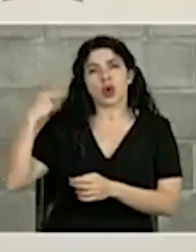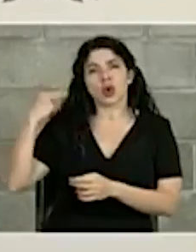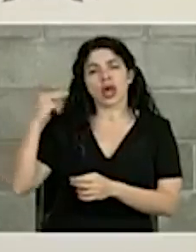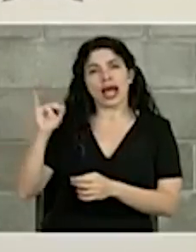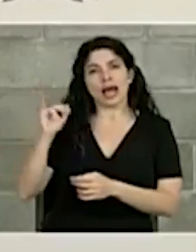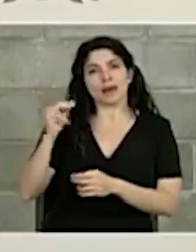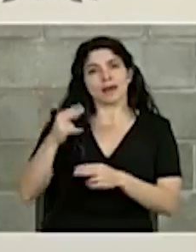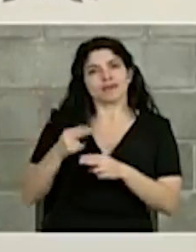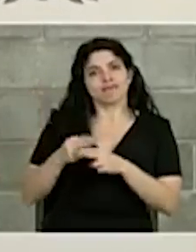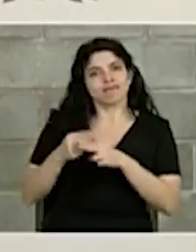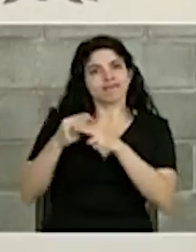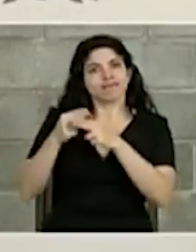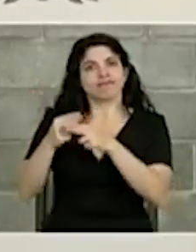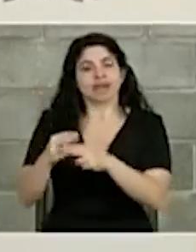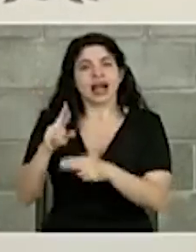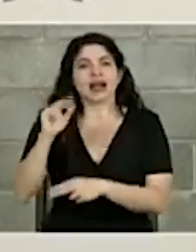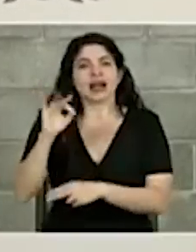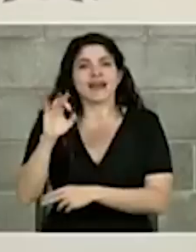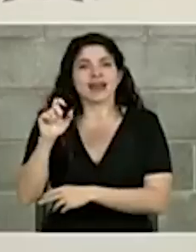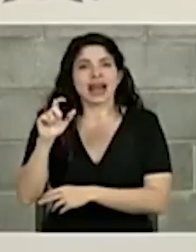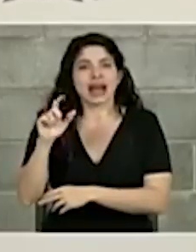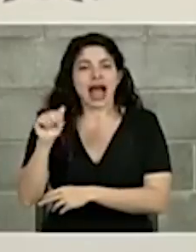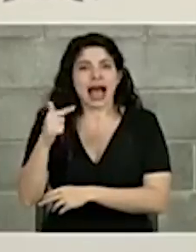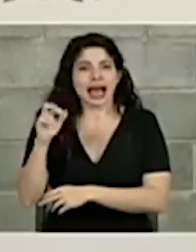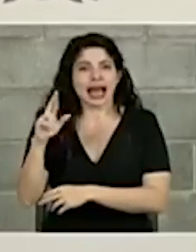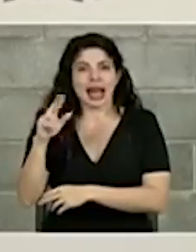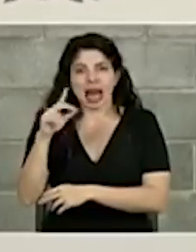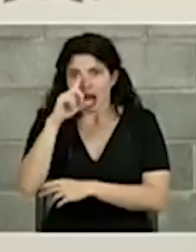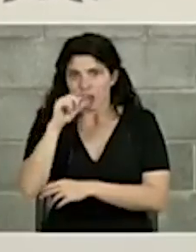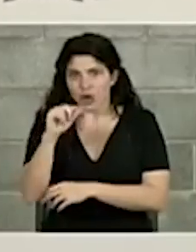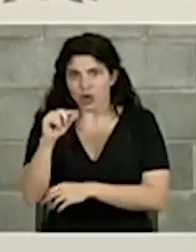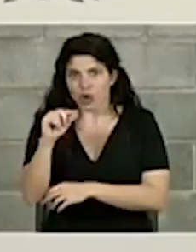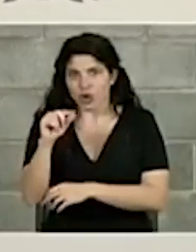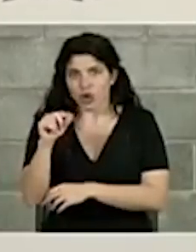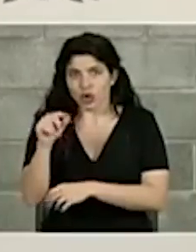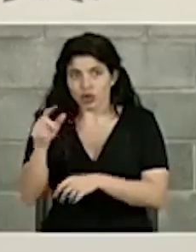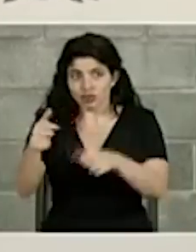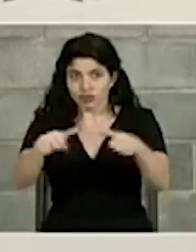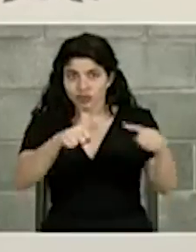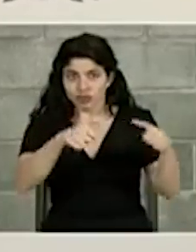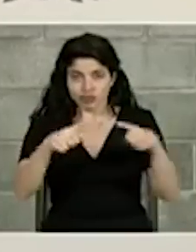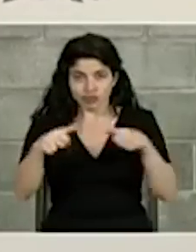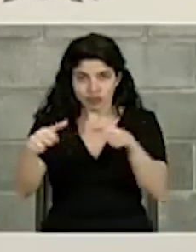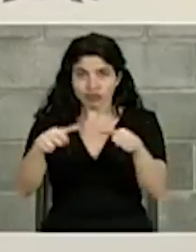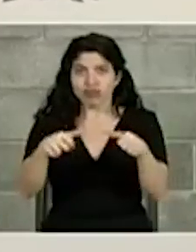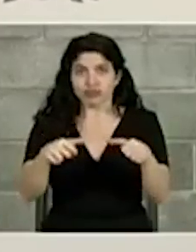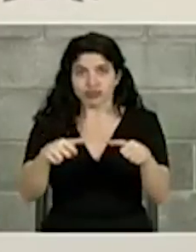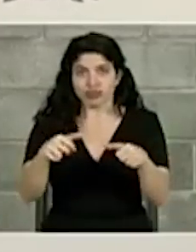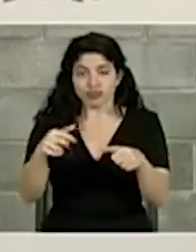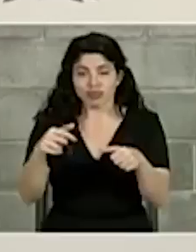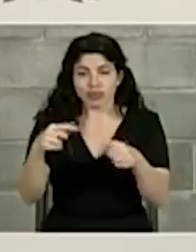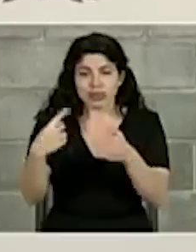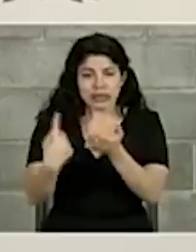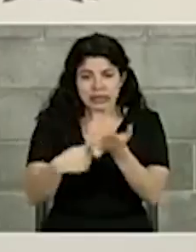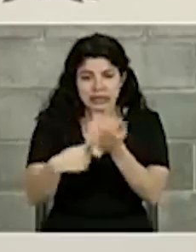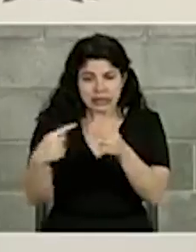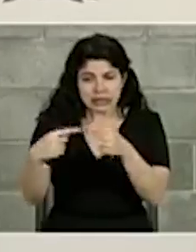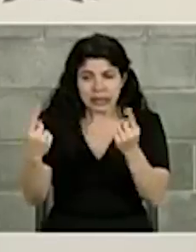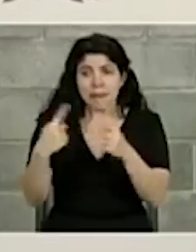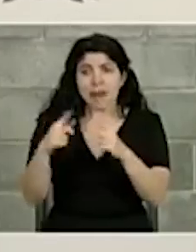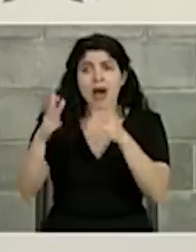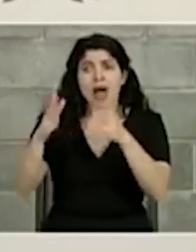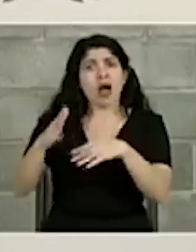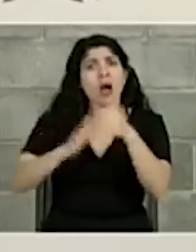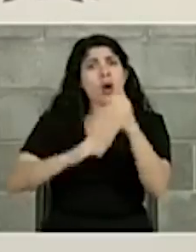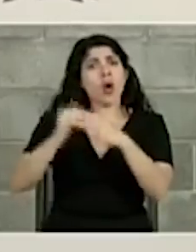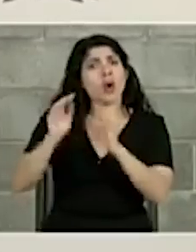lo merece el nombre de Rafael Ángel Calderón Guardia que creo que es un consenso de que hubo una disputa pero dejó una obra